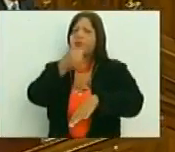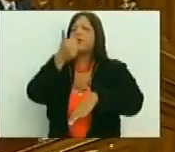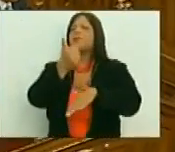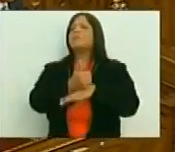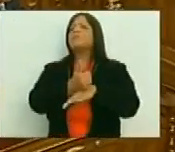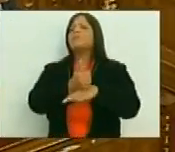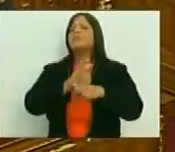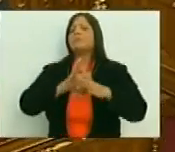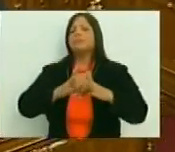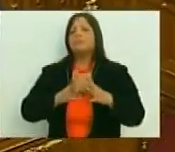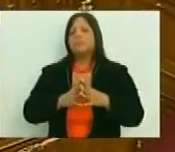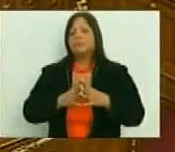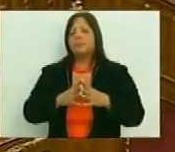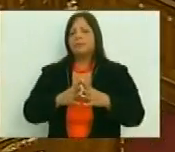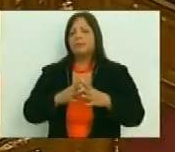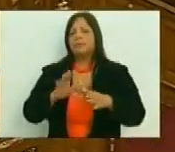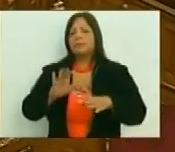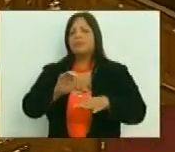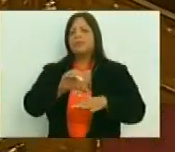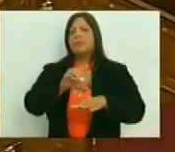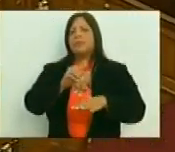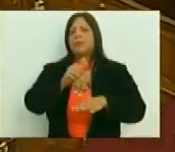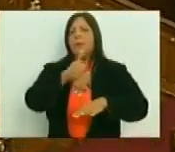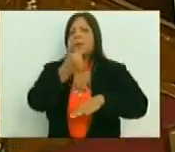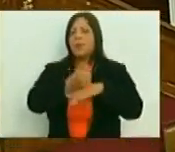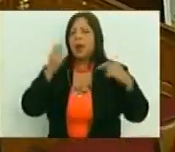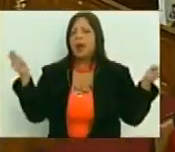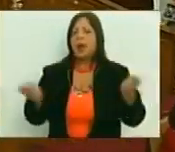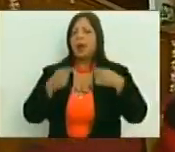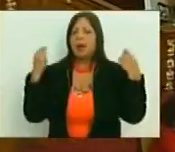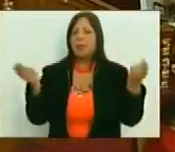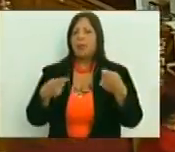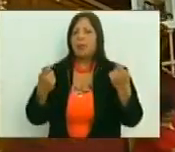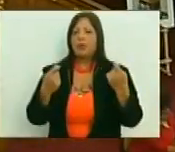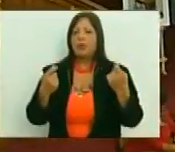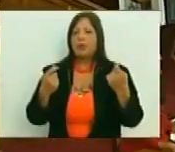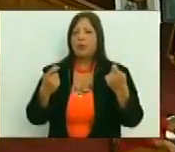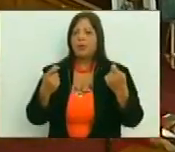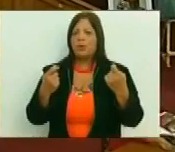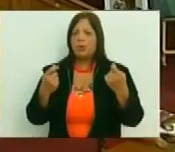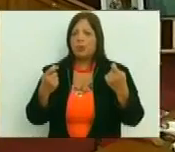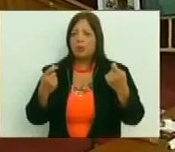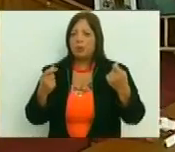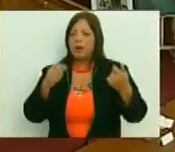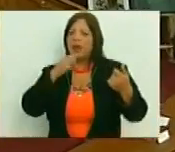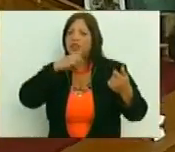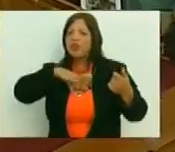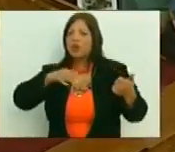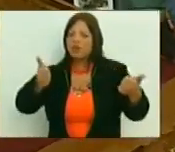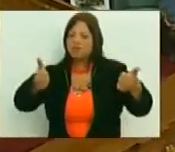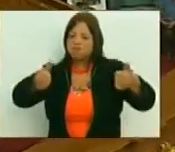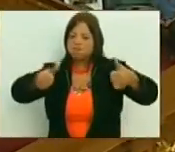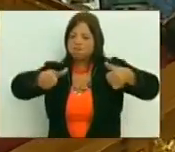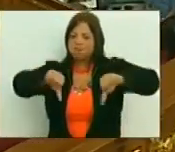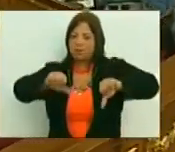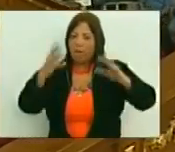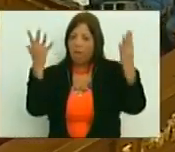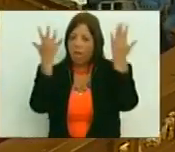promotor de que se desdibujara nuestra historia y se